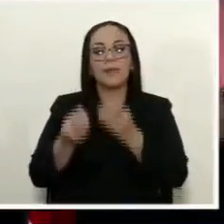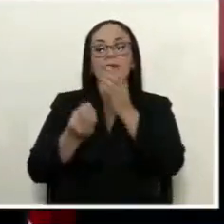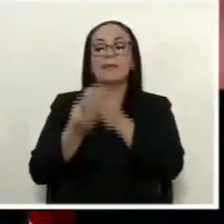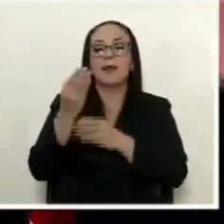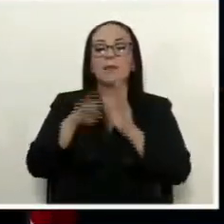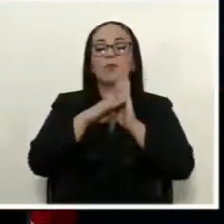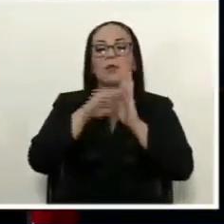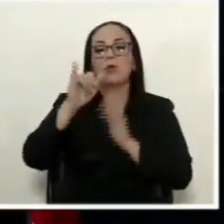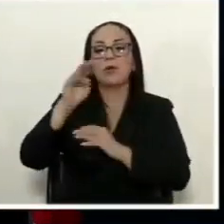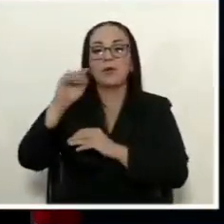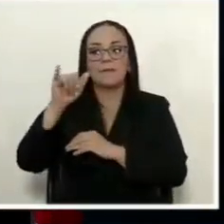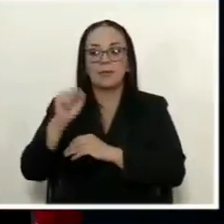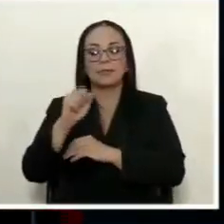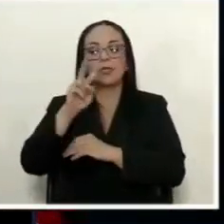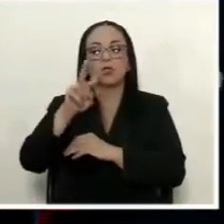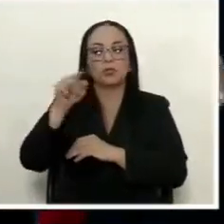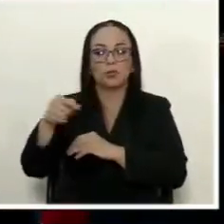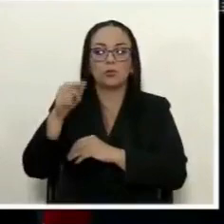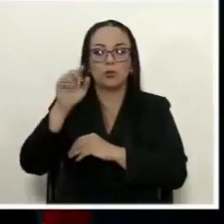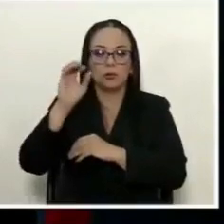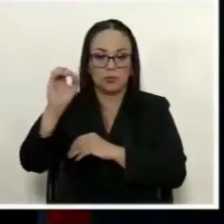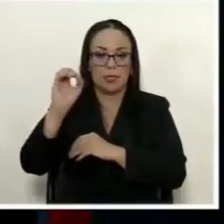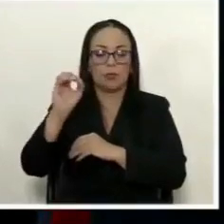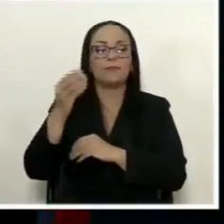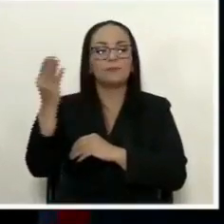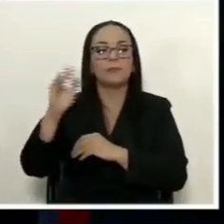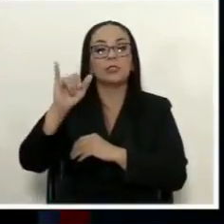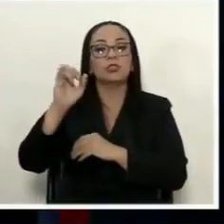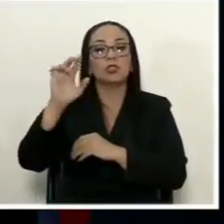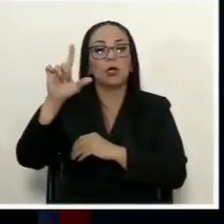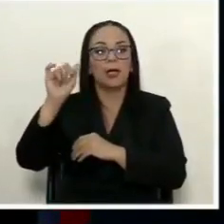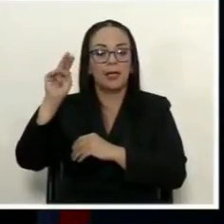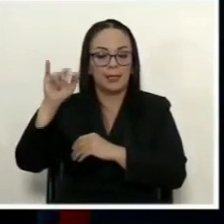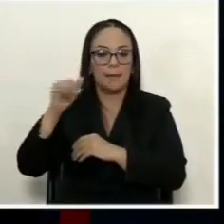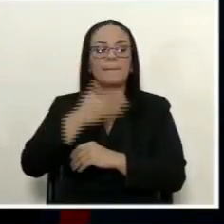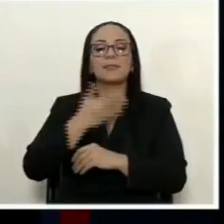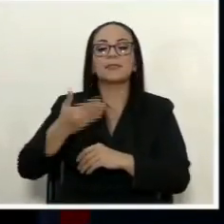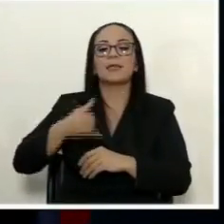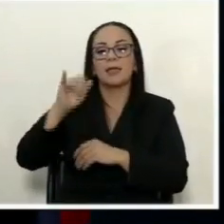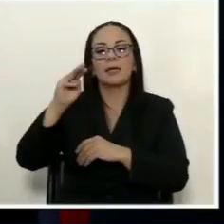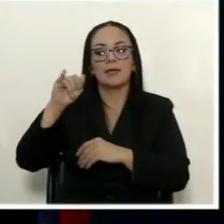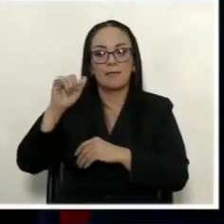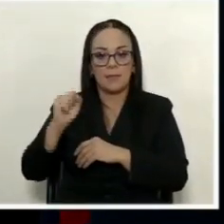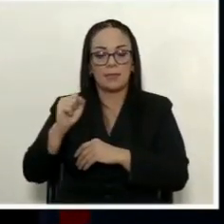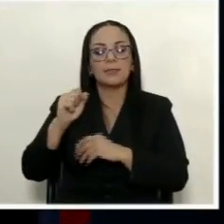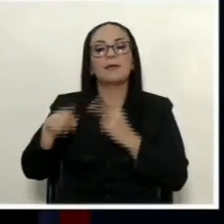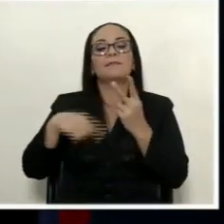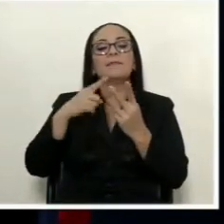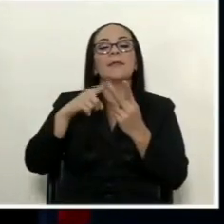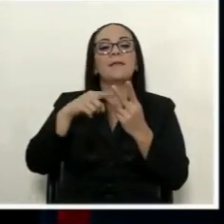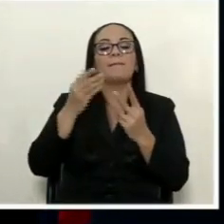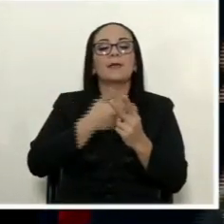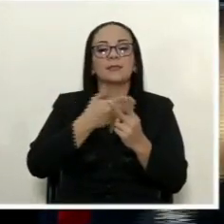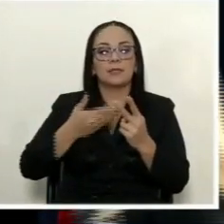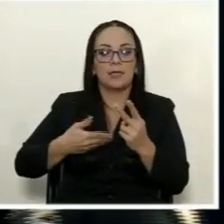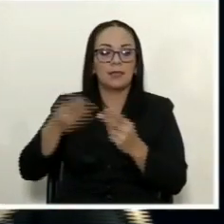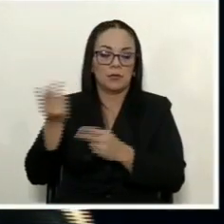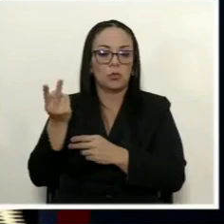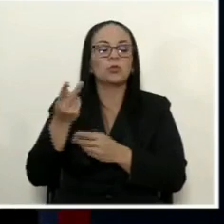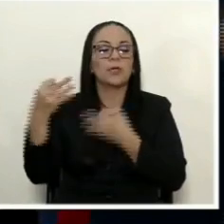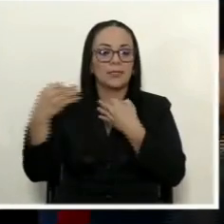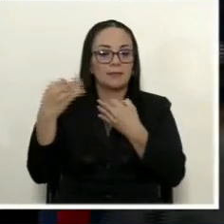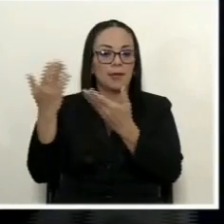modelo IMAX 2.0. La señora Yorleni León, presidenta ejecutiva del IMAX y también el presidente nos